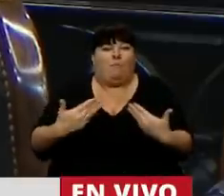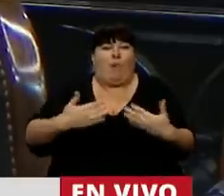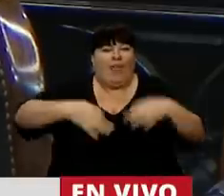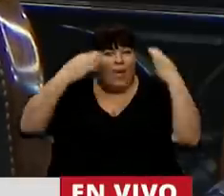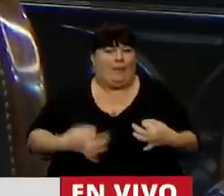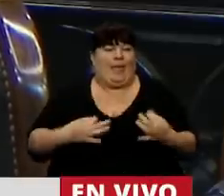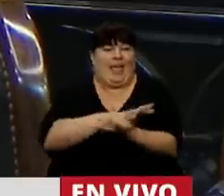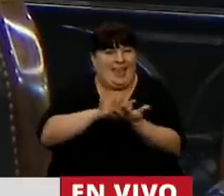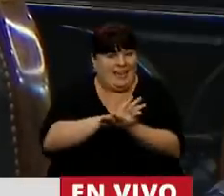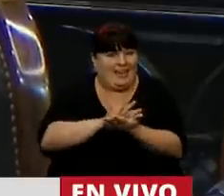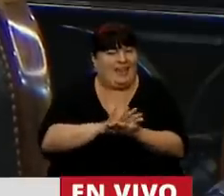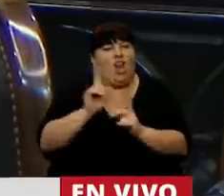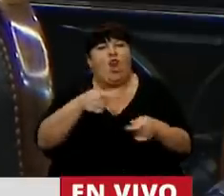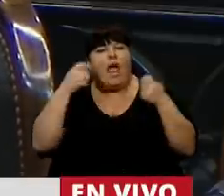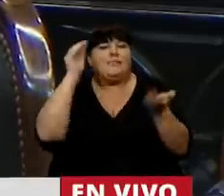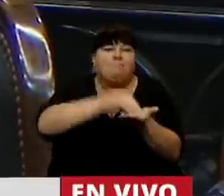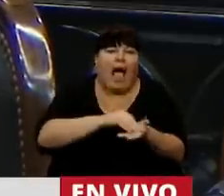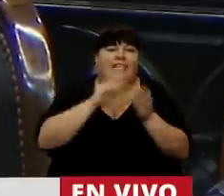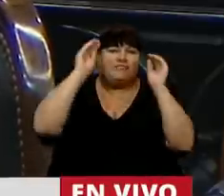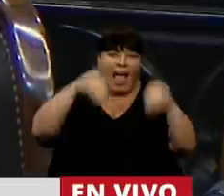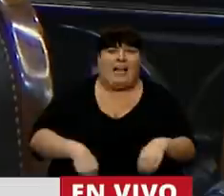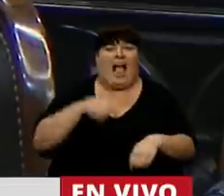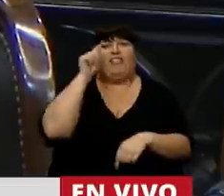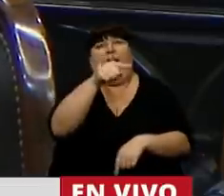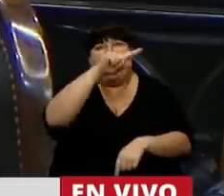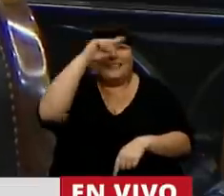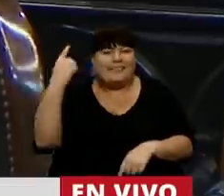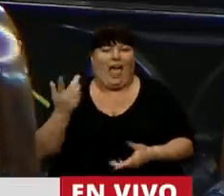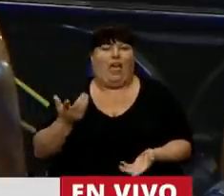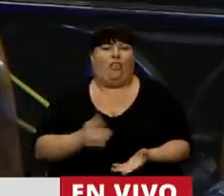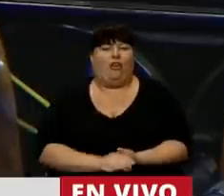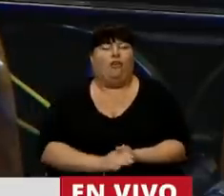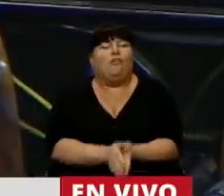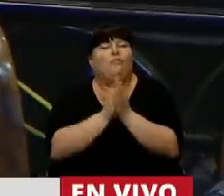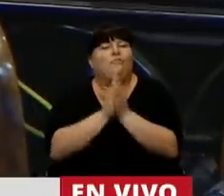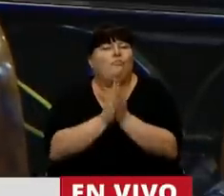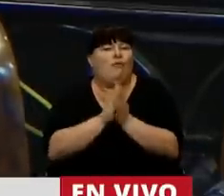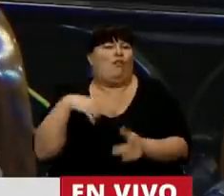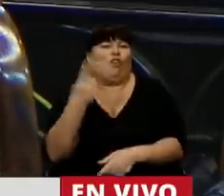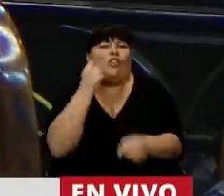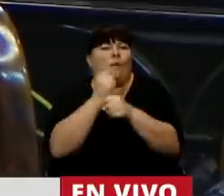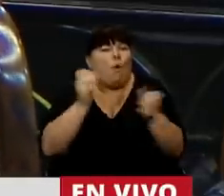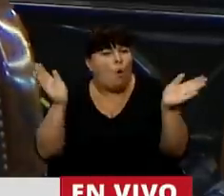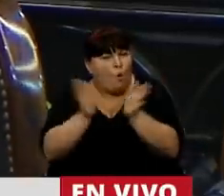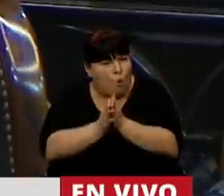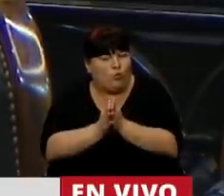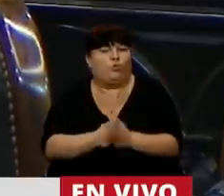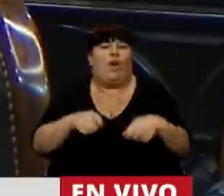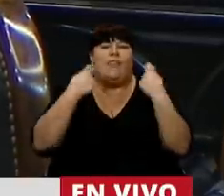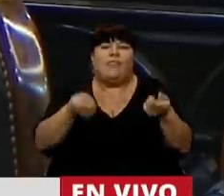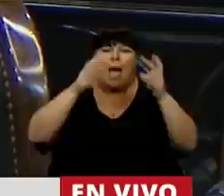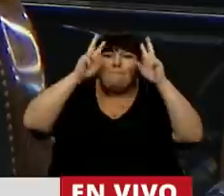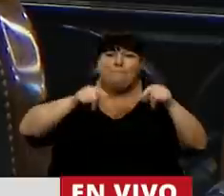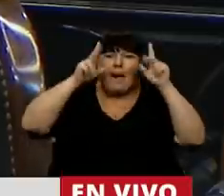hacer las cosas bien, no le carguemos un fracaso más al Estado. Por favor, trabajemos todos juntos generando